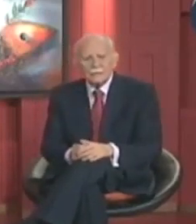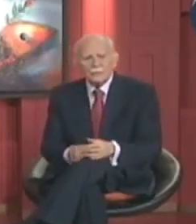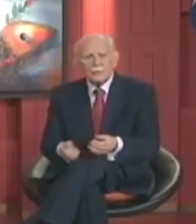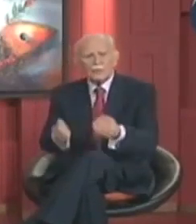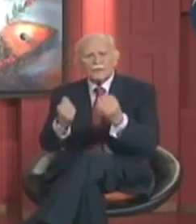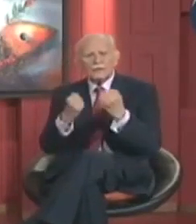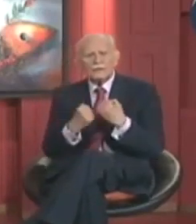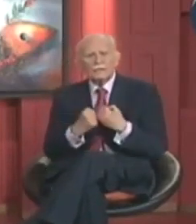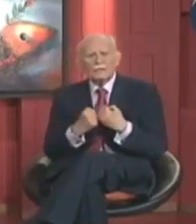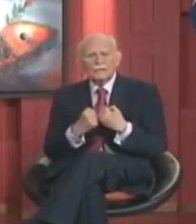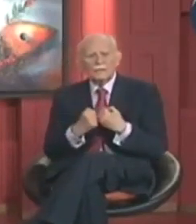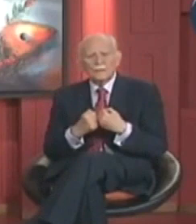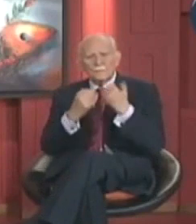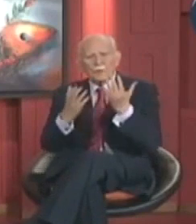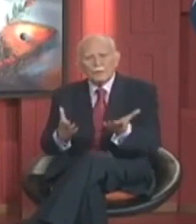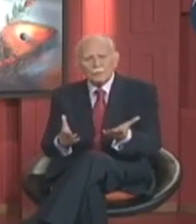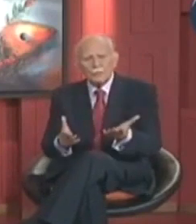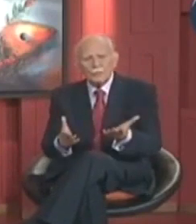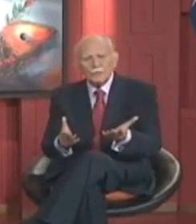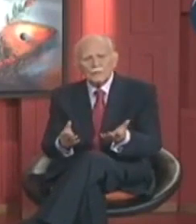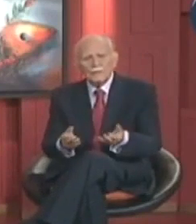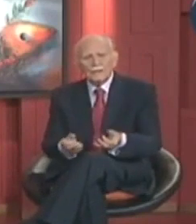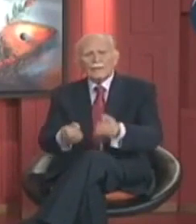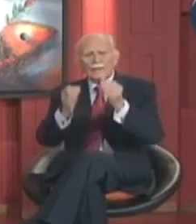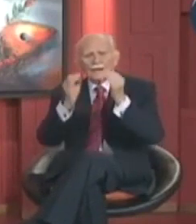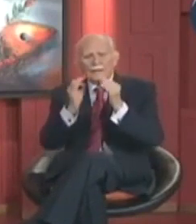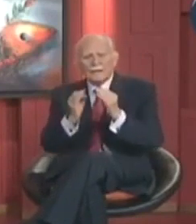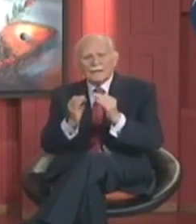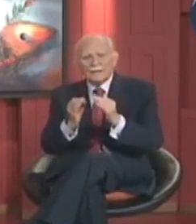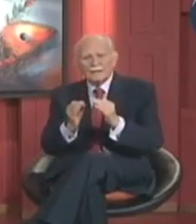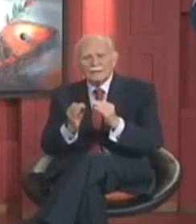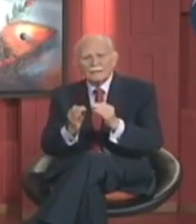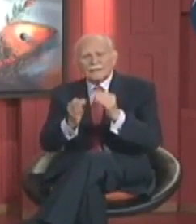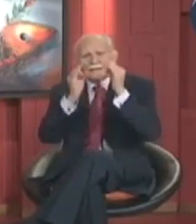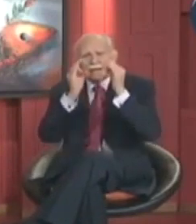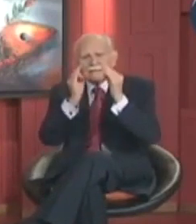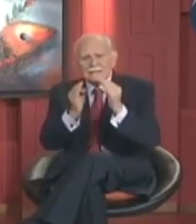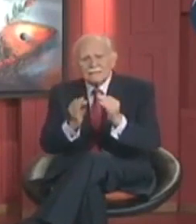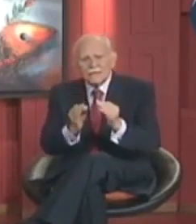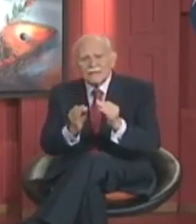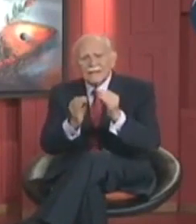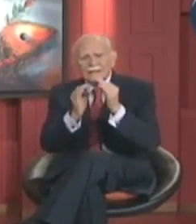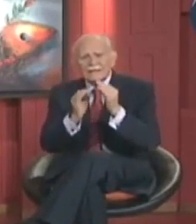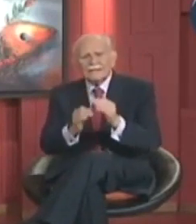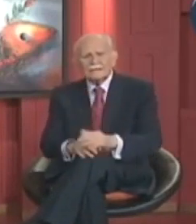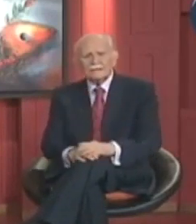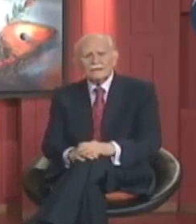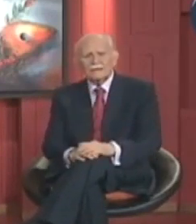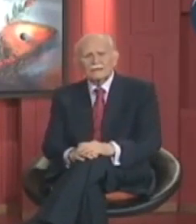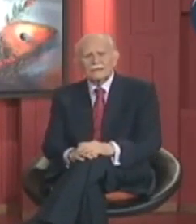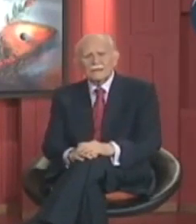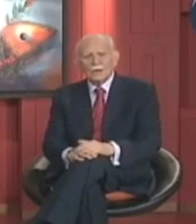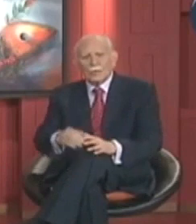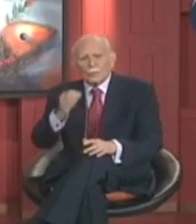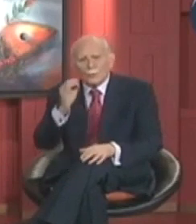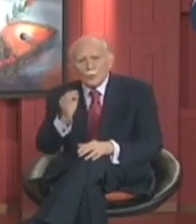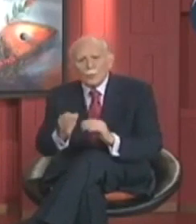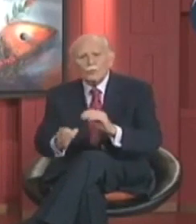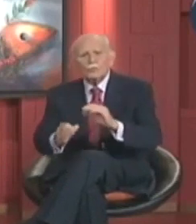reivindicar su propio destino y por el otro la oligarquía la derecha nacional e internacional